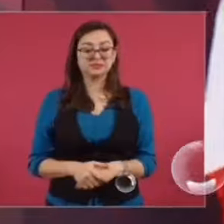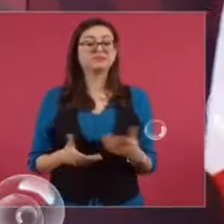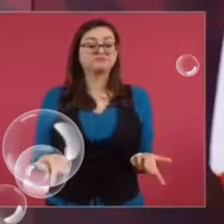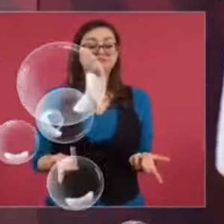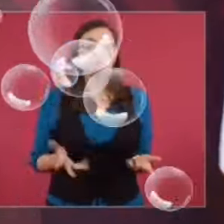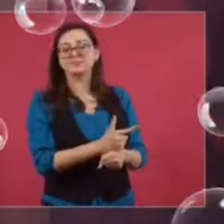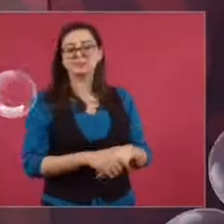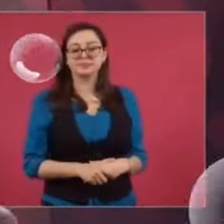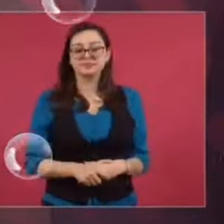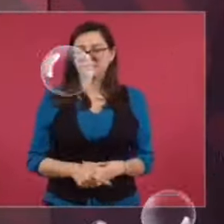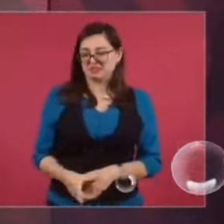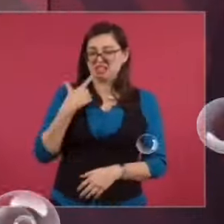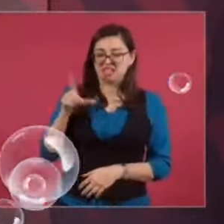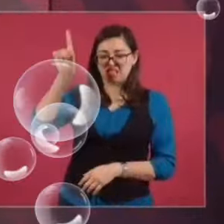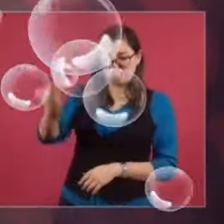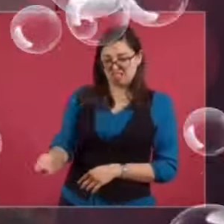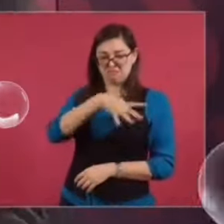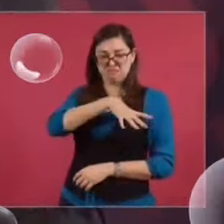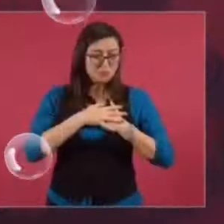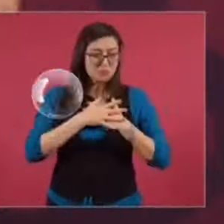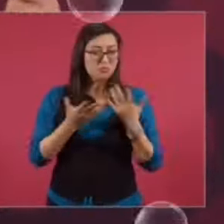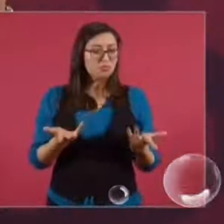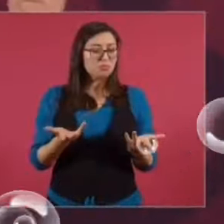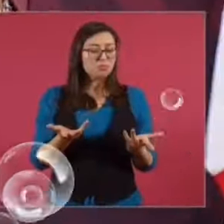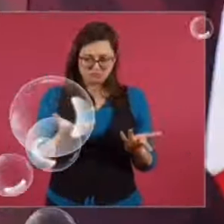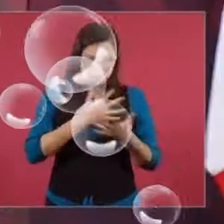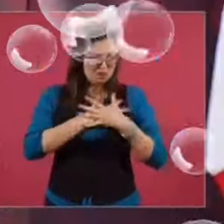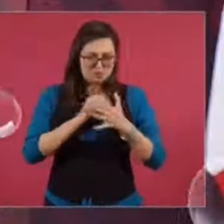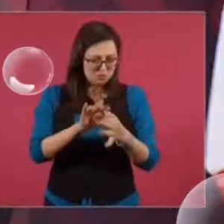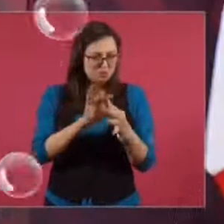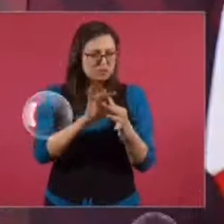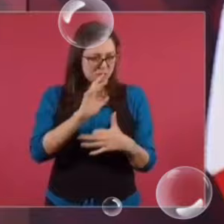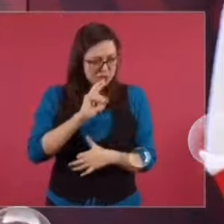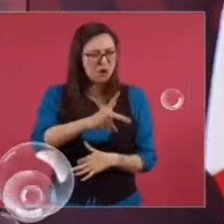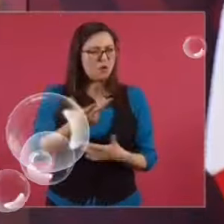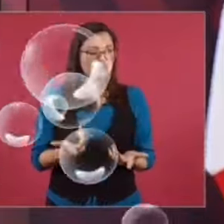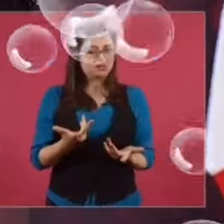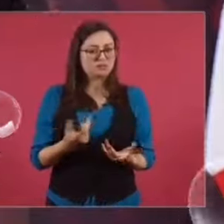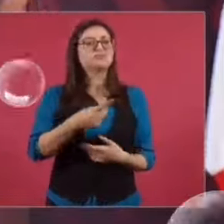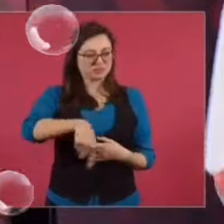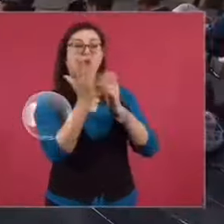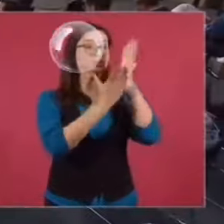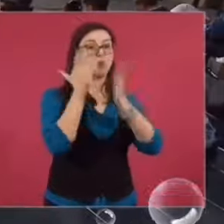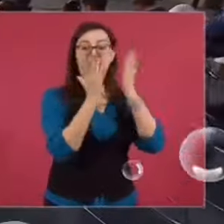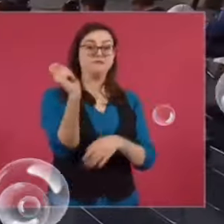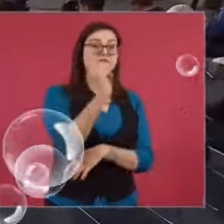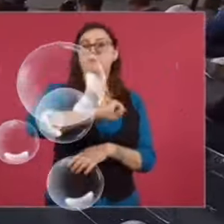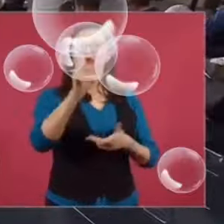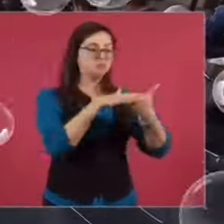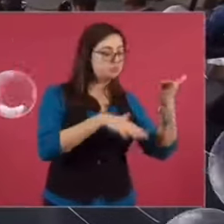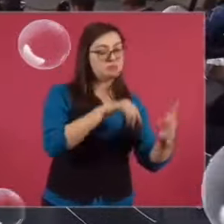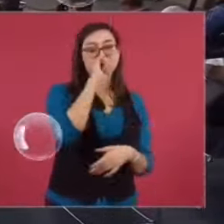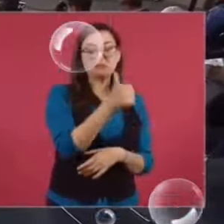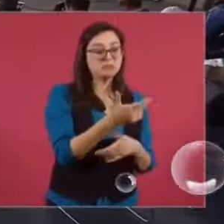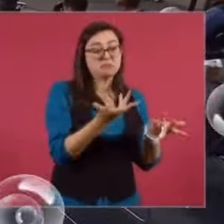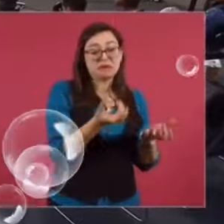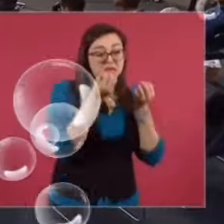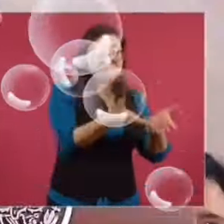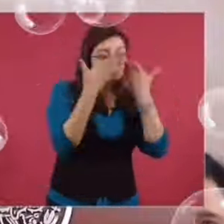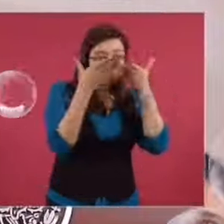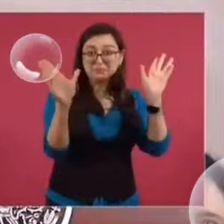Y ese es su principal problema, menosprecio al ninguneo, al pueblo. Ténganle amor al pueblo, y así les va a ir bien. Entonces no se preocupen,